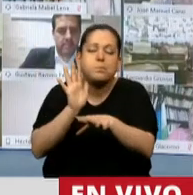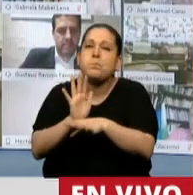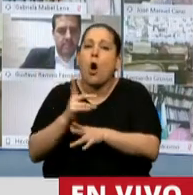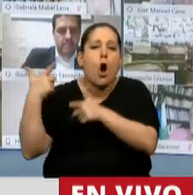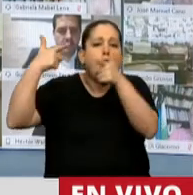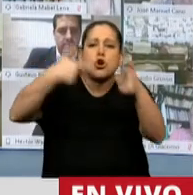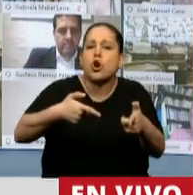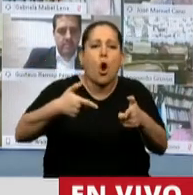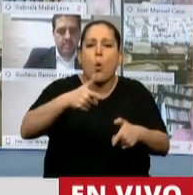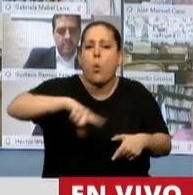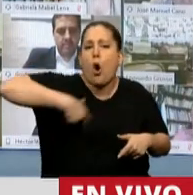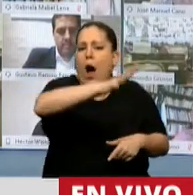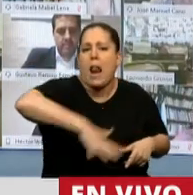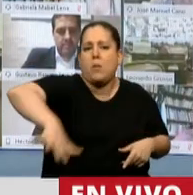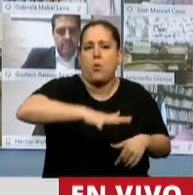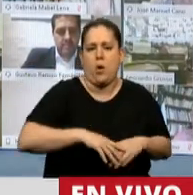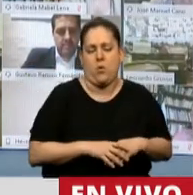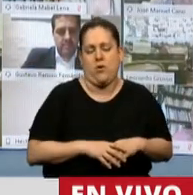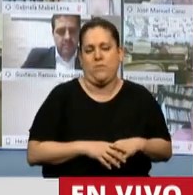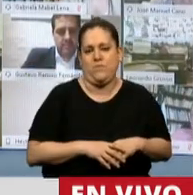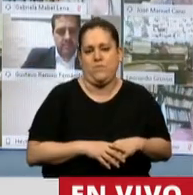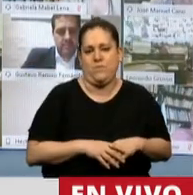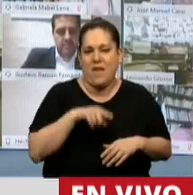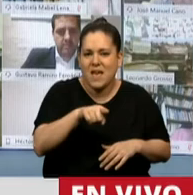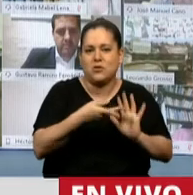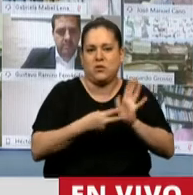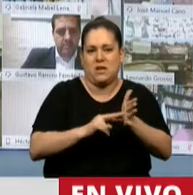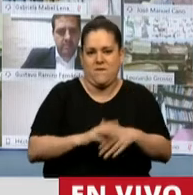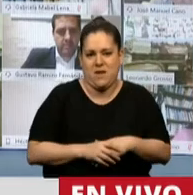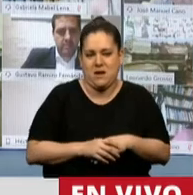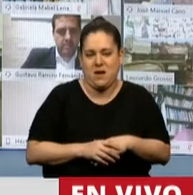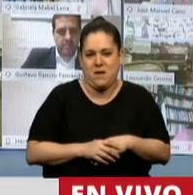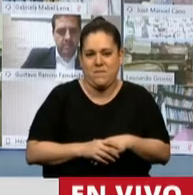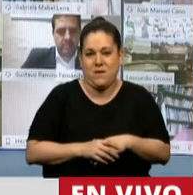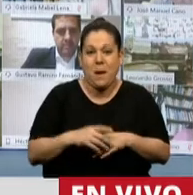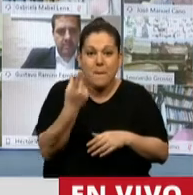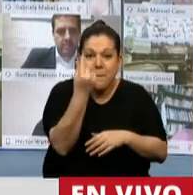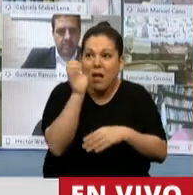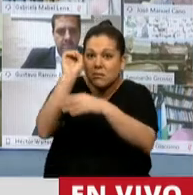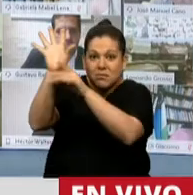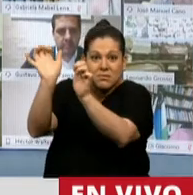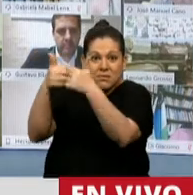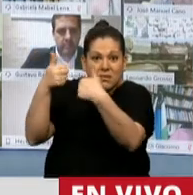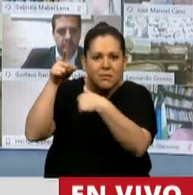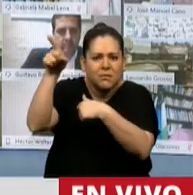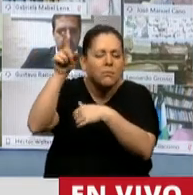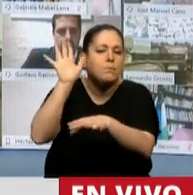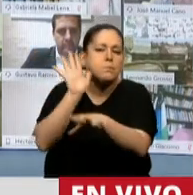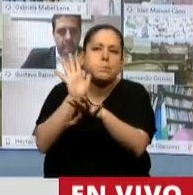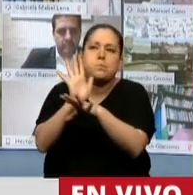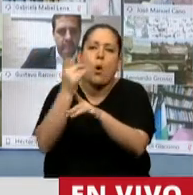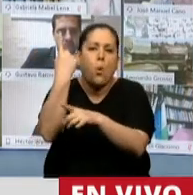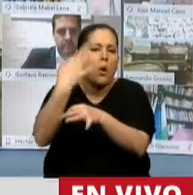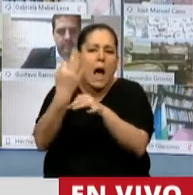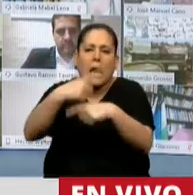armada a nuestros pueblos. De eso estamos hablando. De guaridas fiscales que además tienen como característica, y me